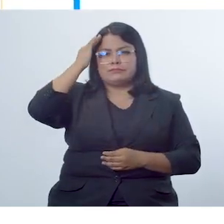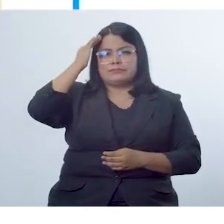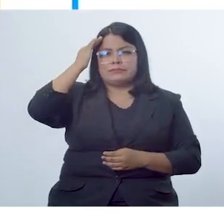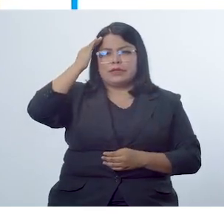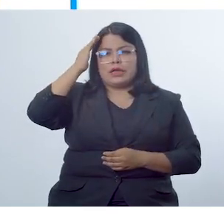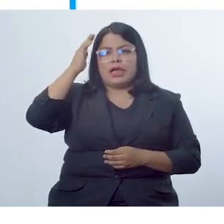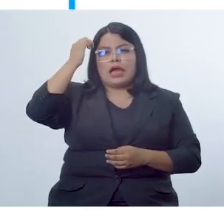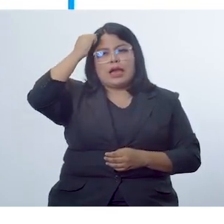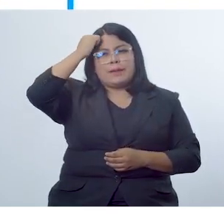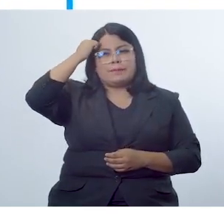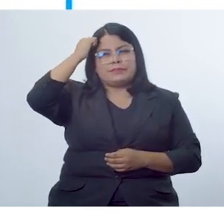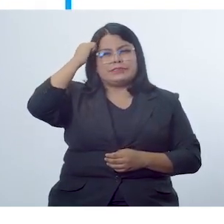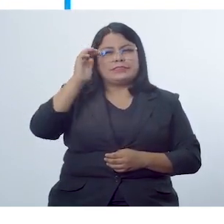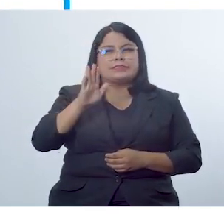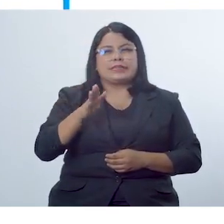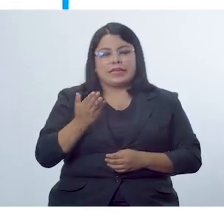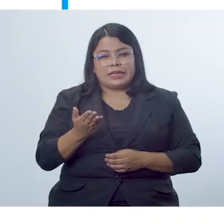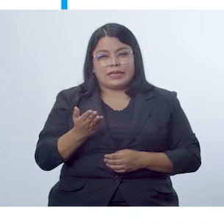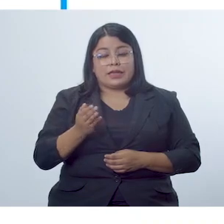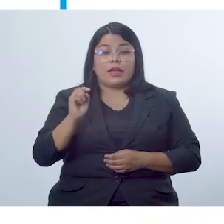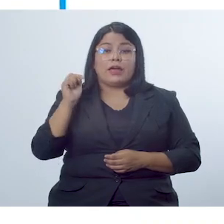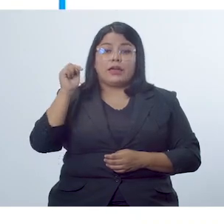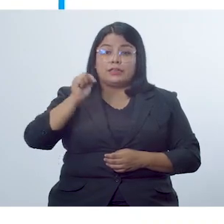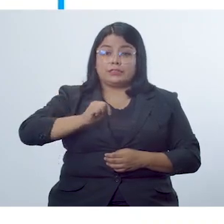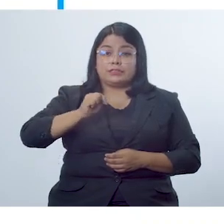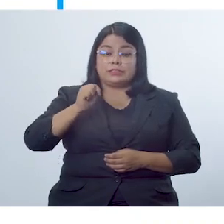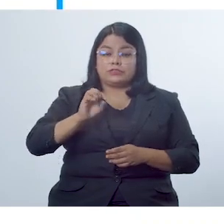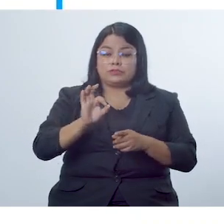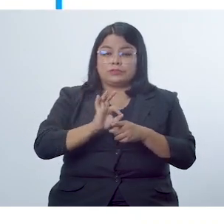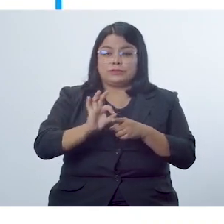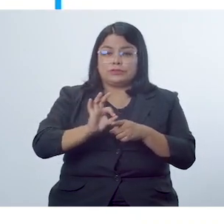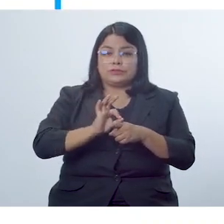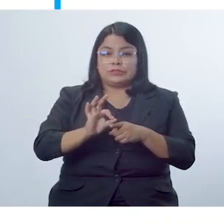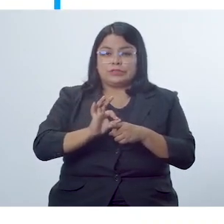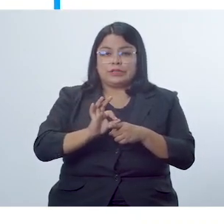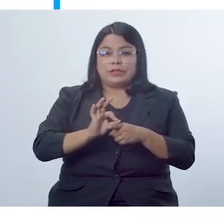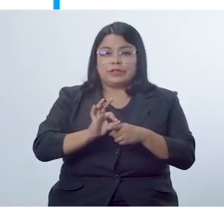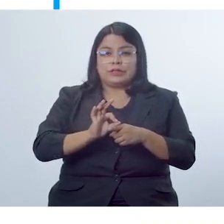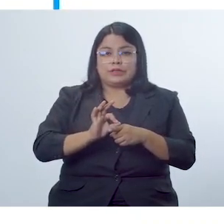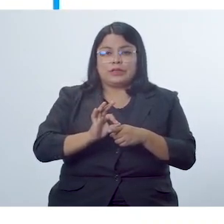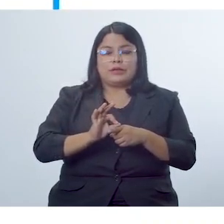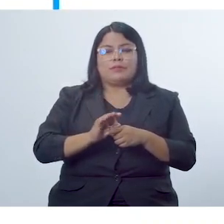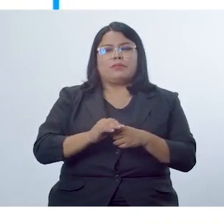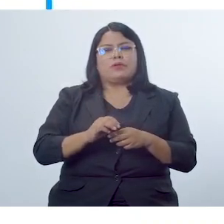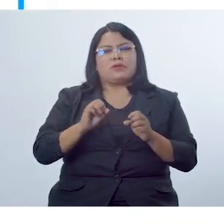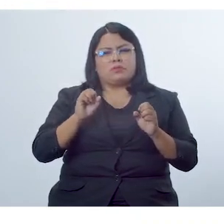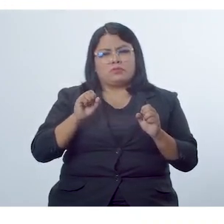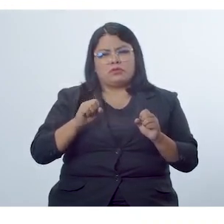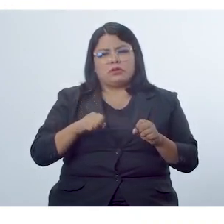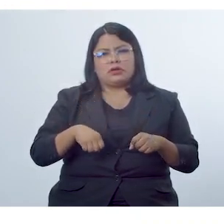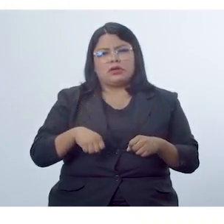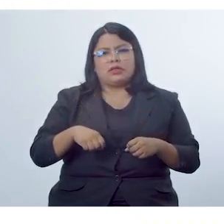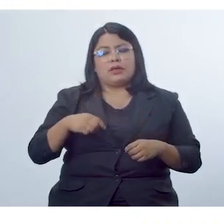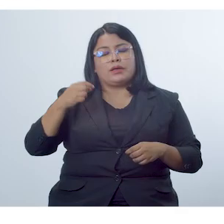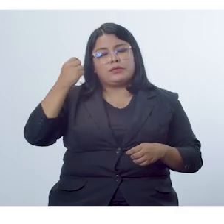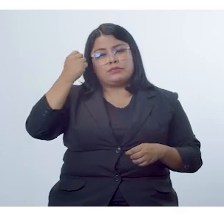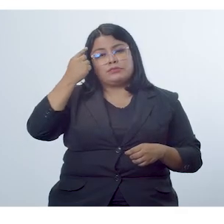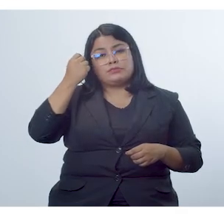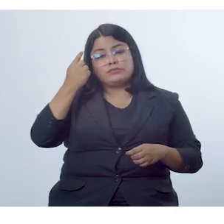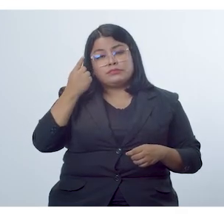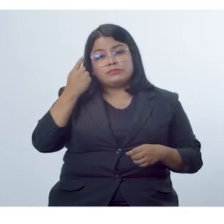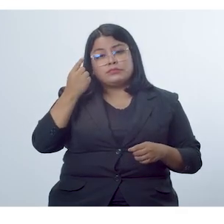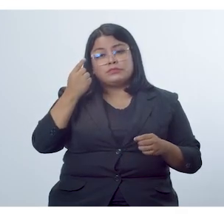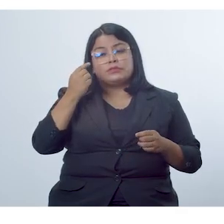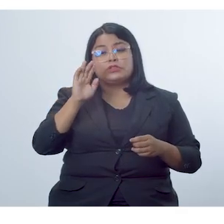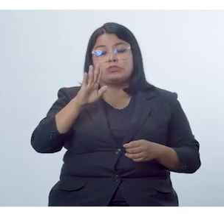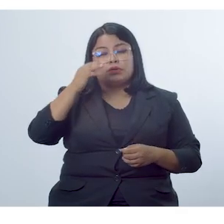pregunta ¿Qué aprendí? Y esto debe servir para que haga una introspección de su